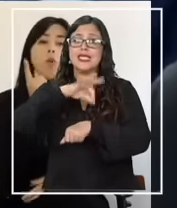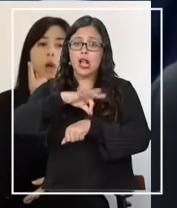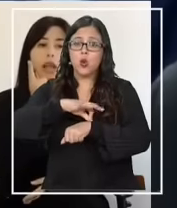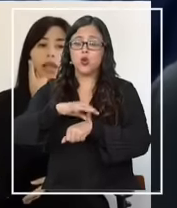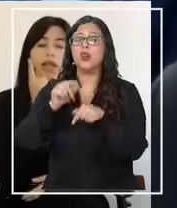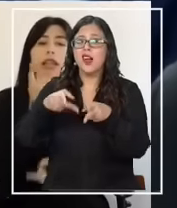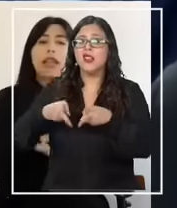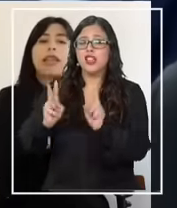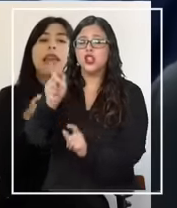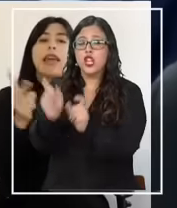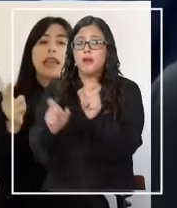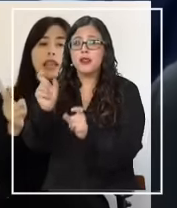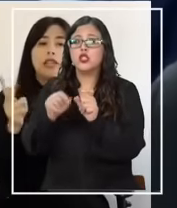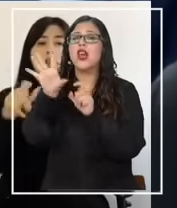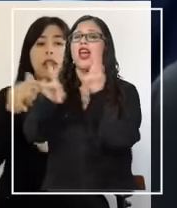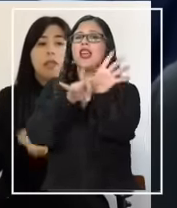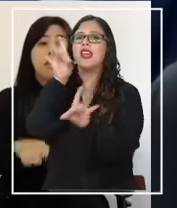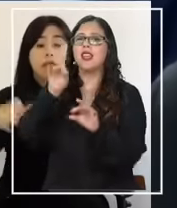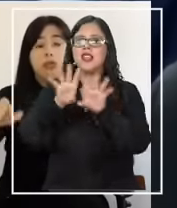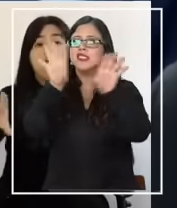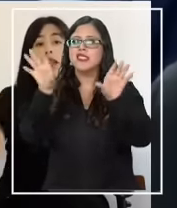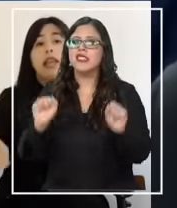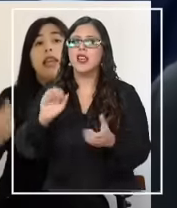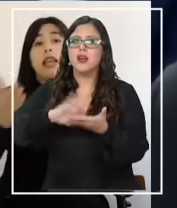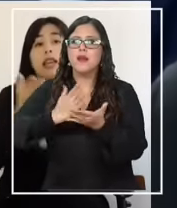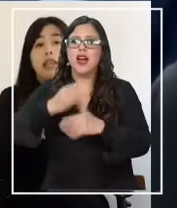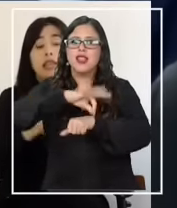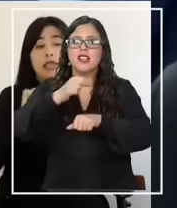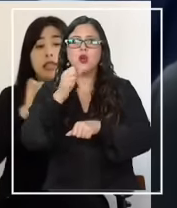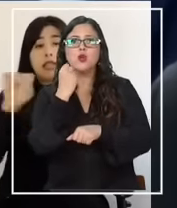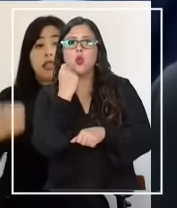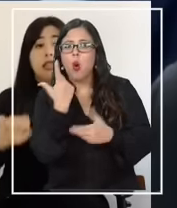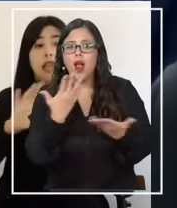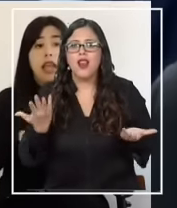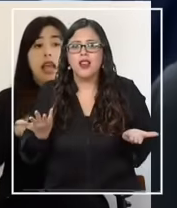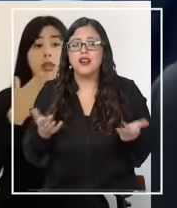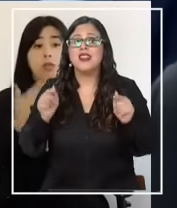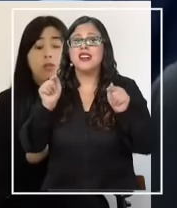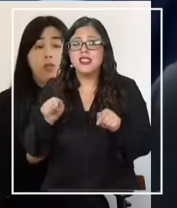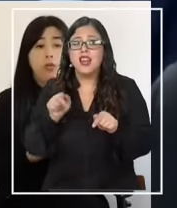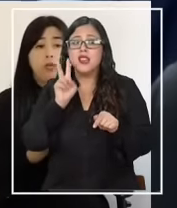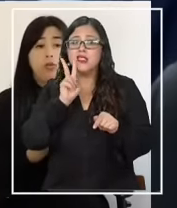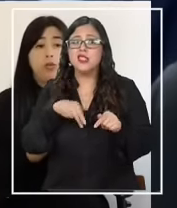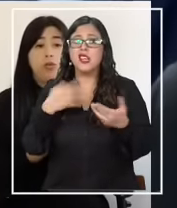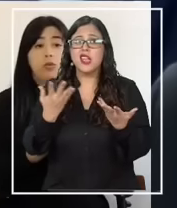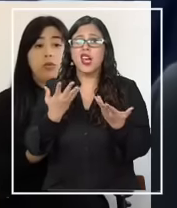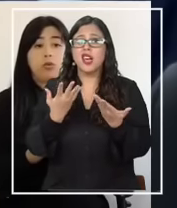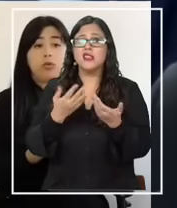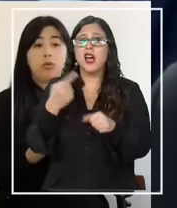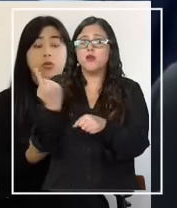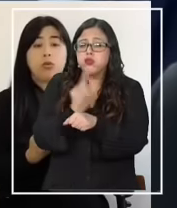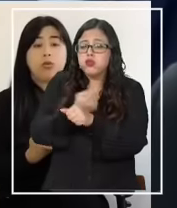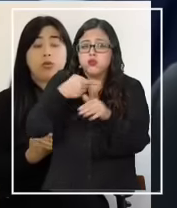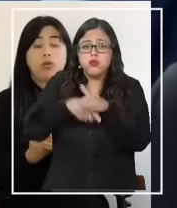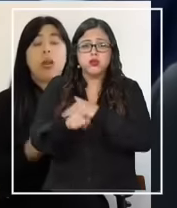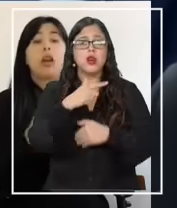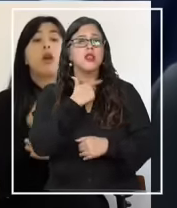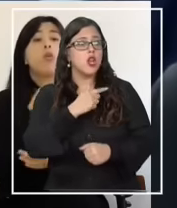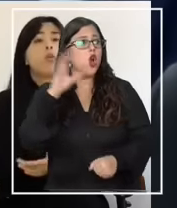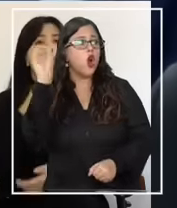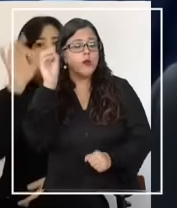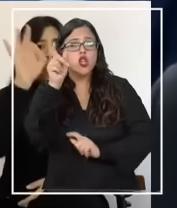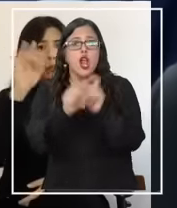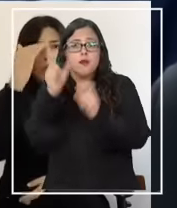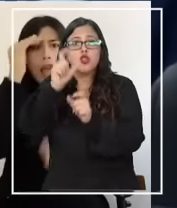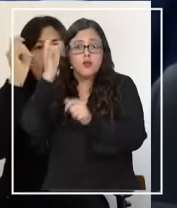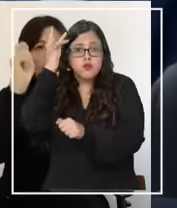que tendrán las personas a elegir el sistema de salud. Sin ánimo de abrir un debate profundo, me gustaría tener la opinión de los expertos por